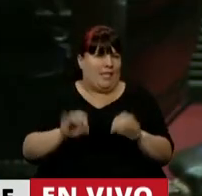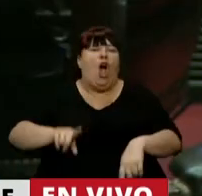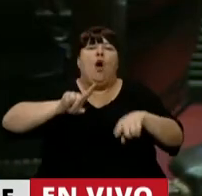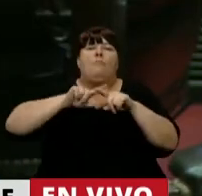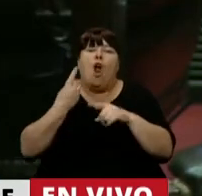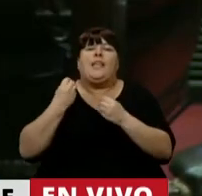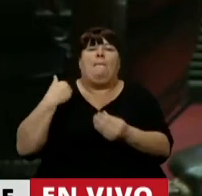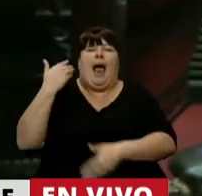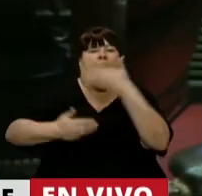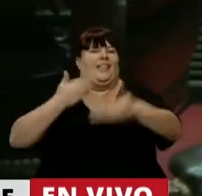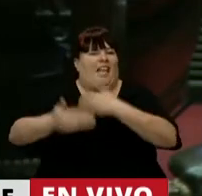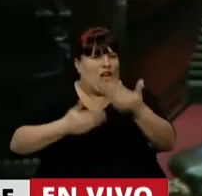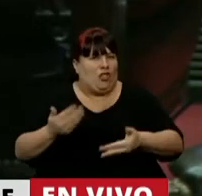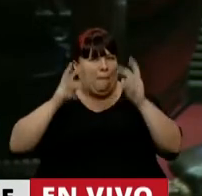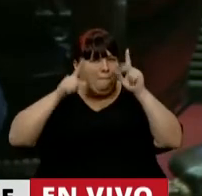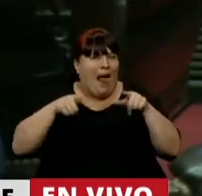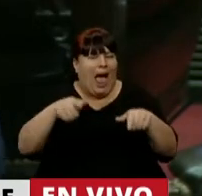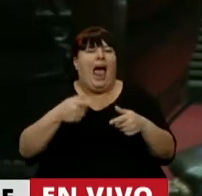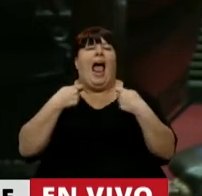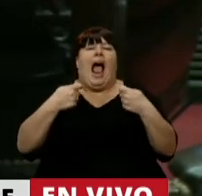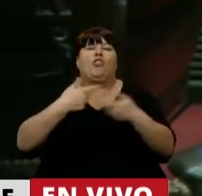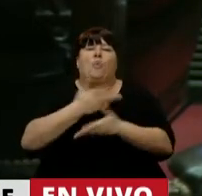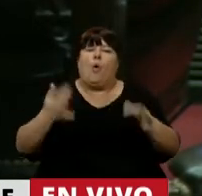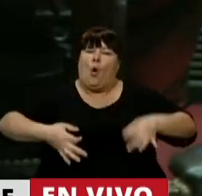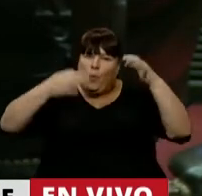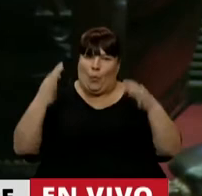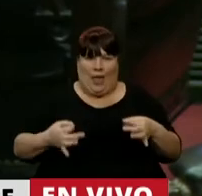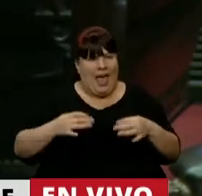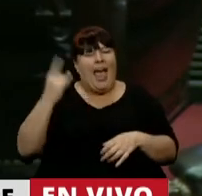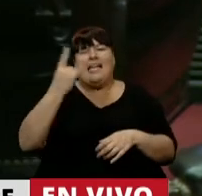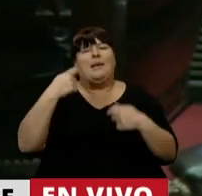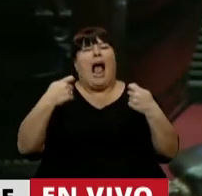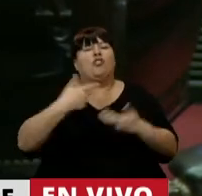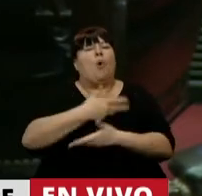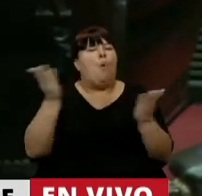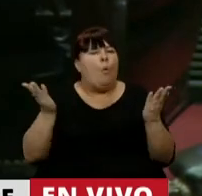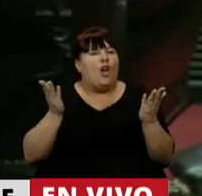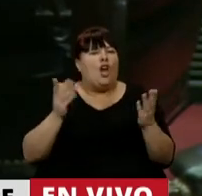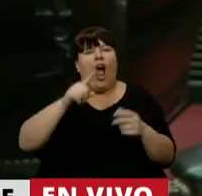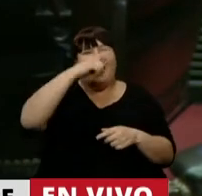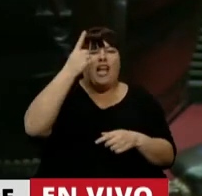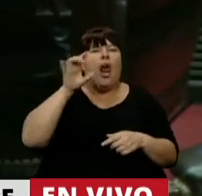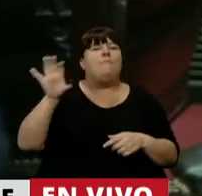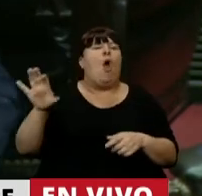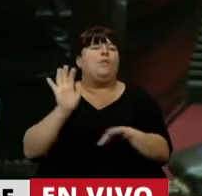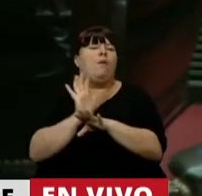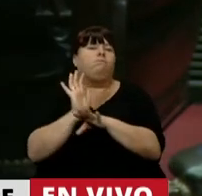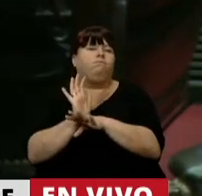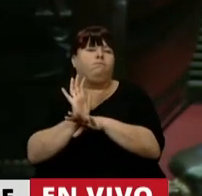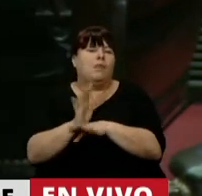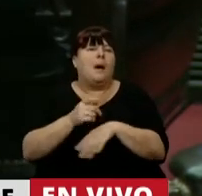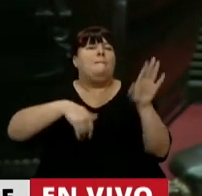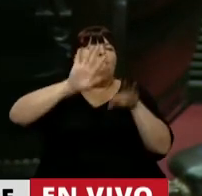política de desarrollo, un gasto público eficiente y no es cierto que el gasto público de nación y provincia representa